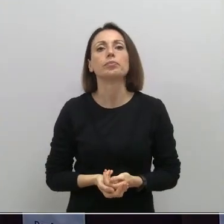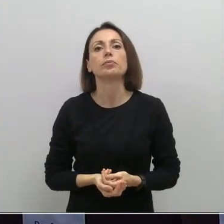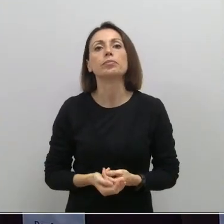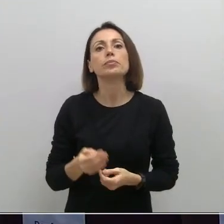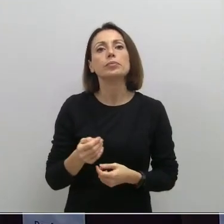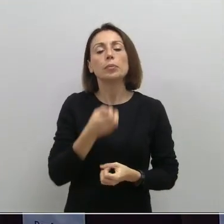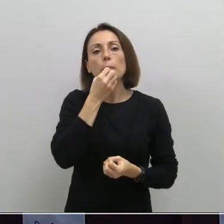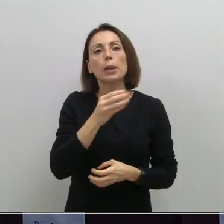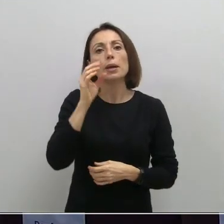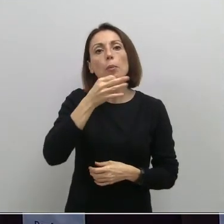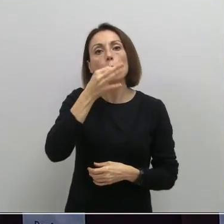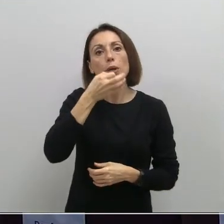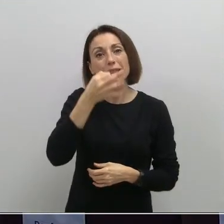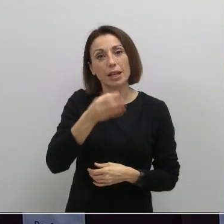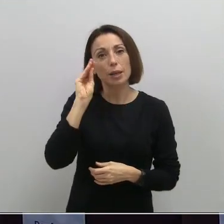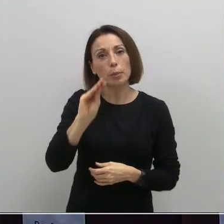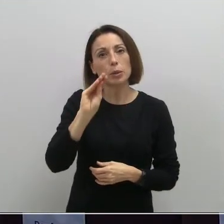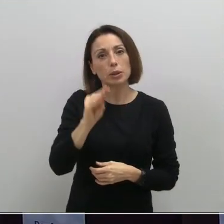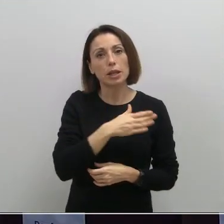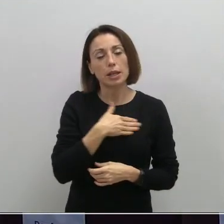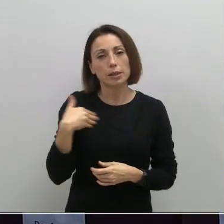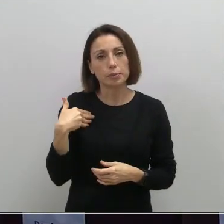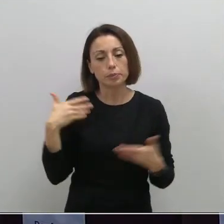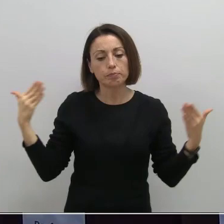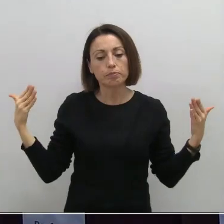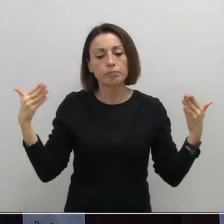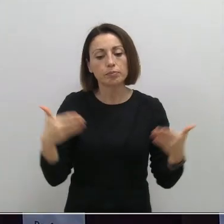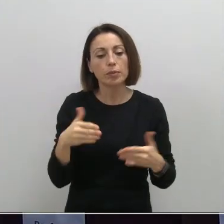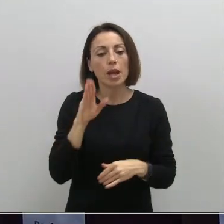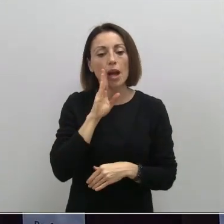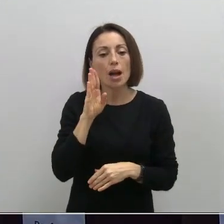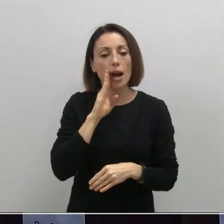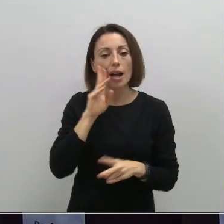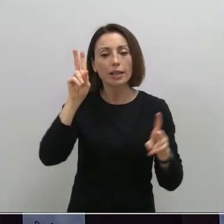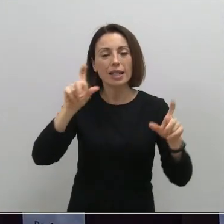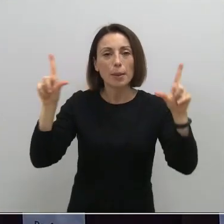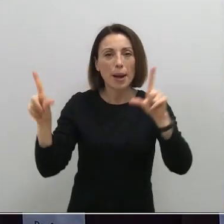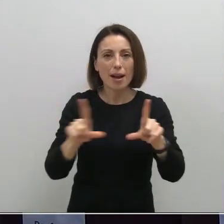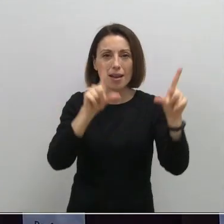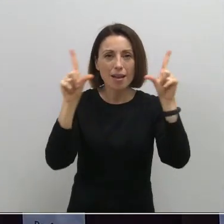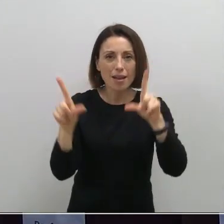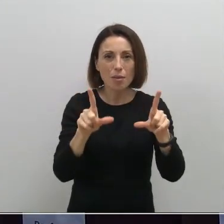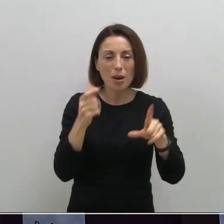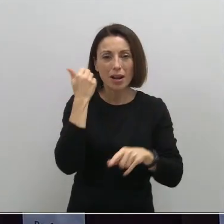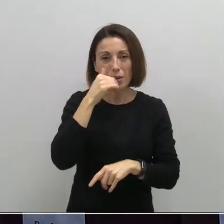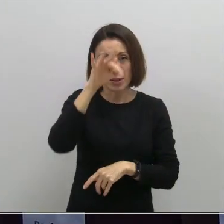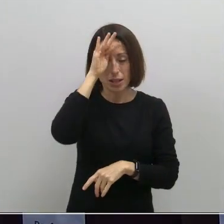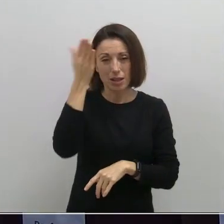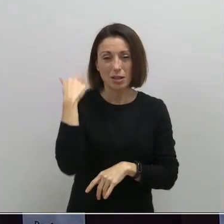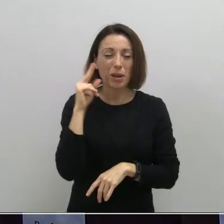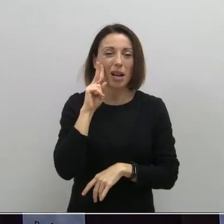Sí, buenas tardes. A mí me gustaría preguntar, bueno, ahondando en lo que comentaba de esas imágenes de este fin de semana, por ejemplo,